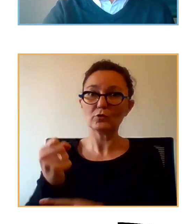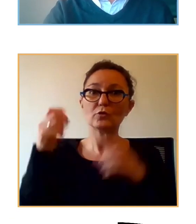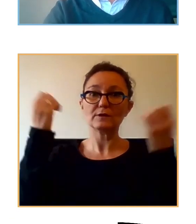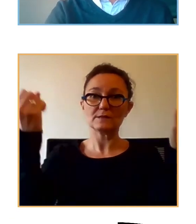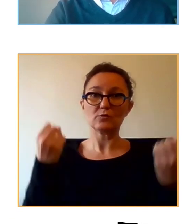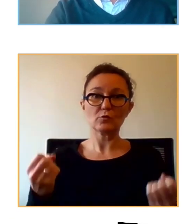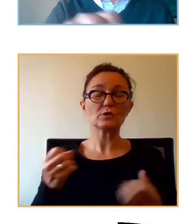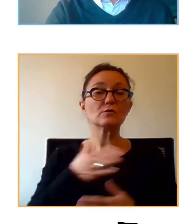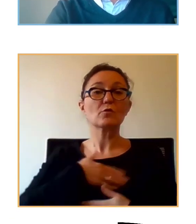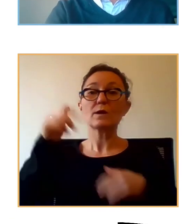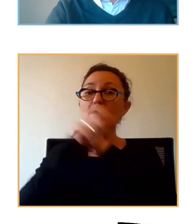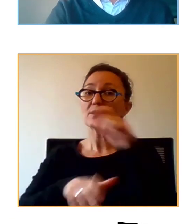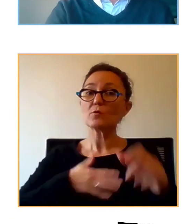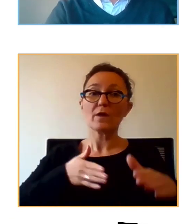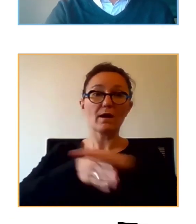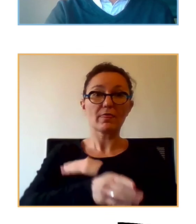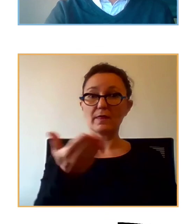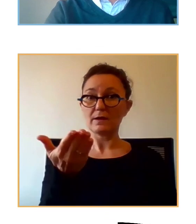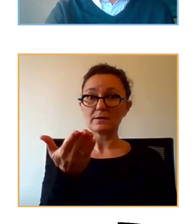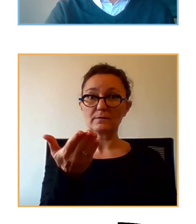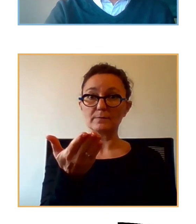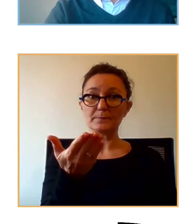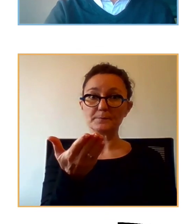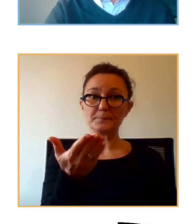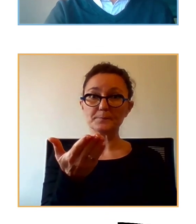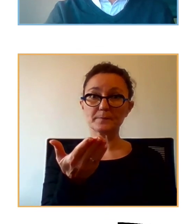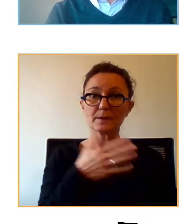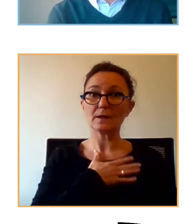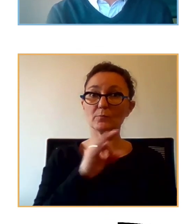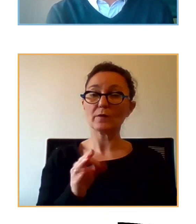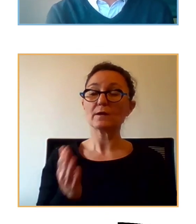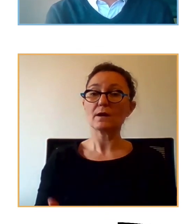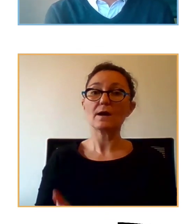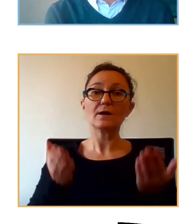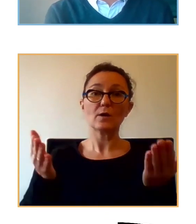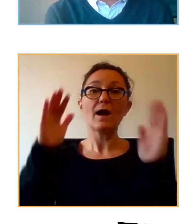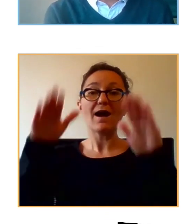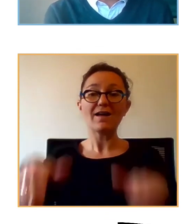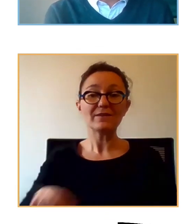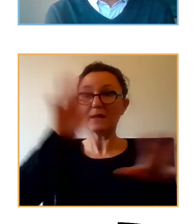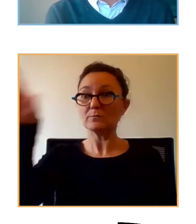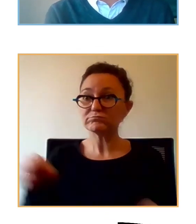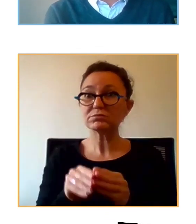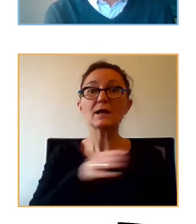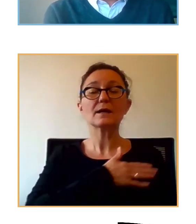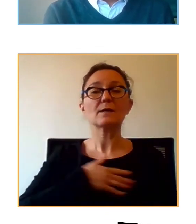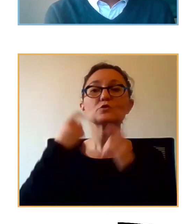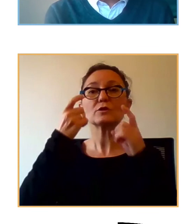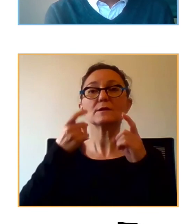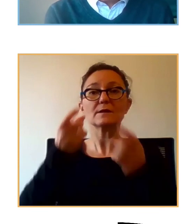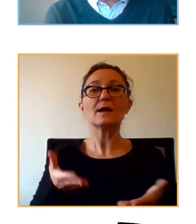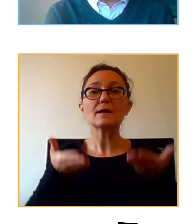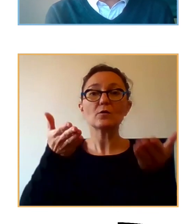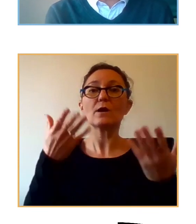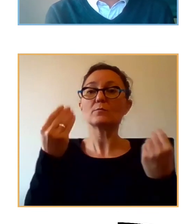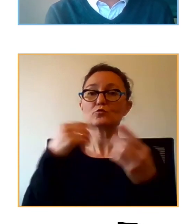y cualquier persona puede acceder aquí como ven en www.remprode.es y poder ayudarle al final es intentar ayudar a muchas